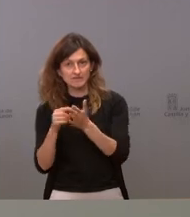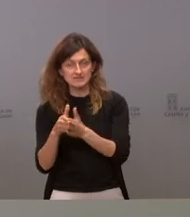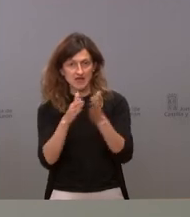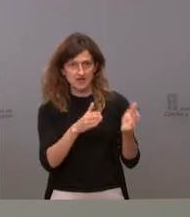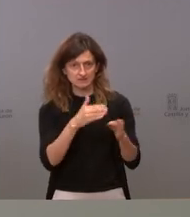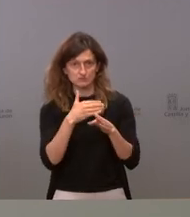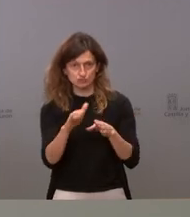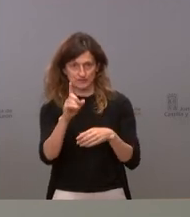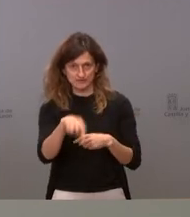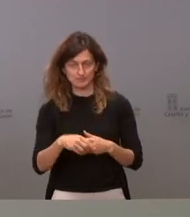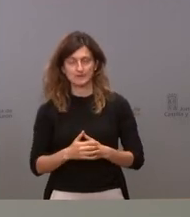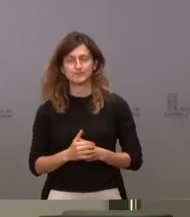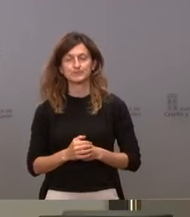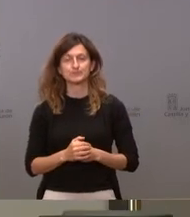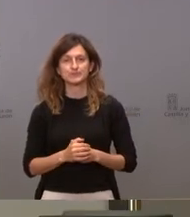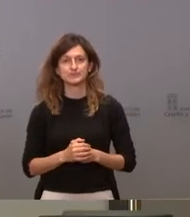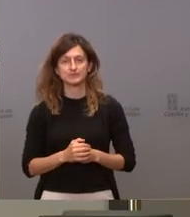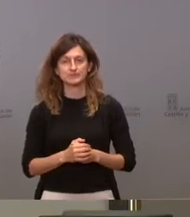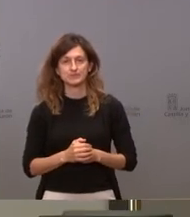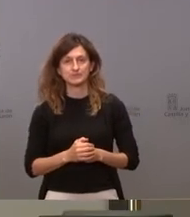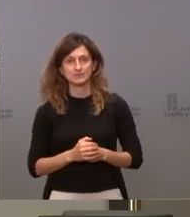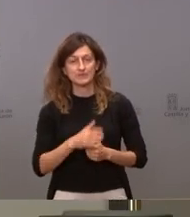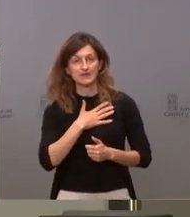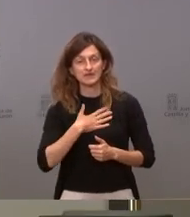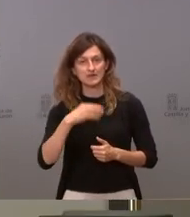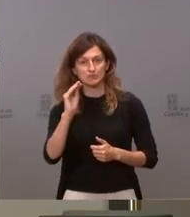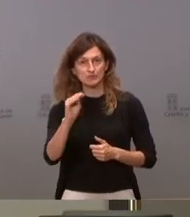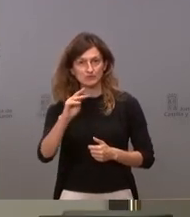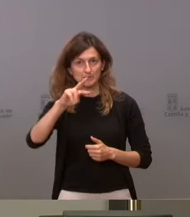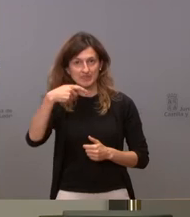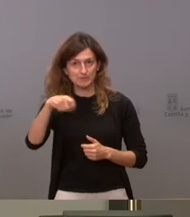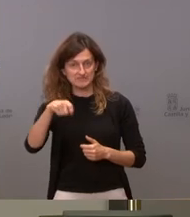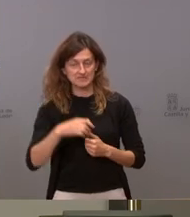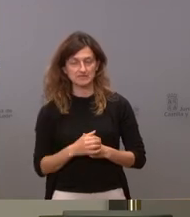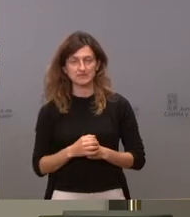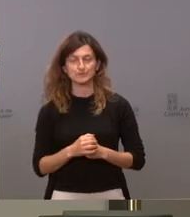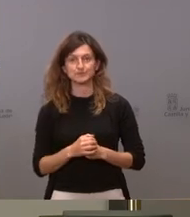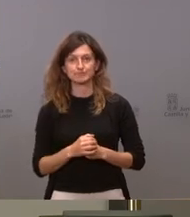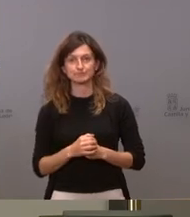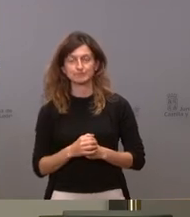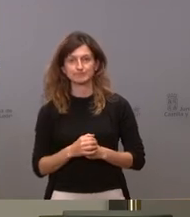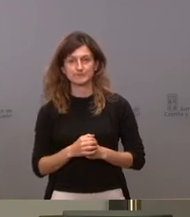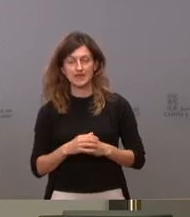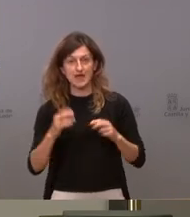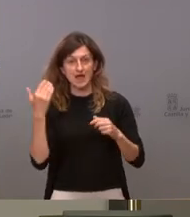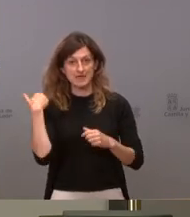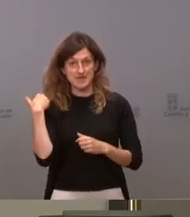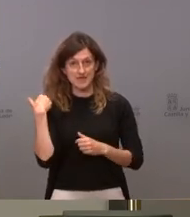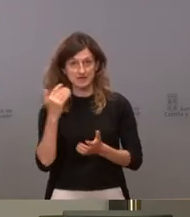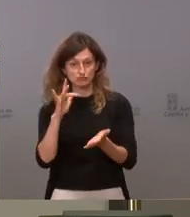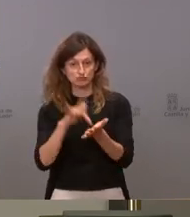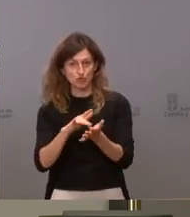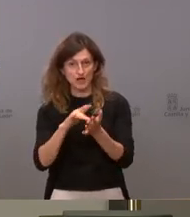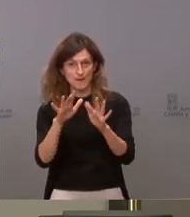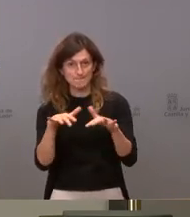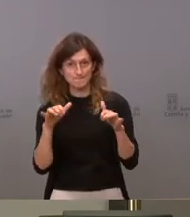dosis sí yo le quería preguntar al vicepresidente acerca de lo ocurrido ayer durante el pleno